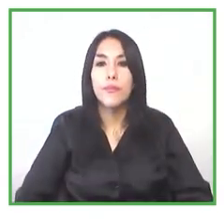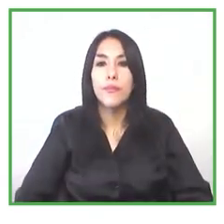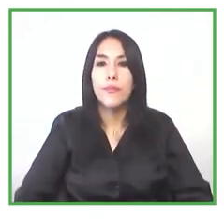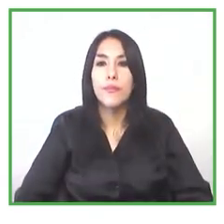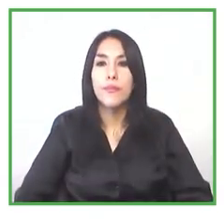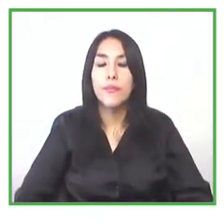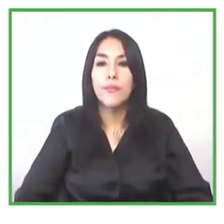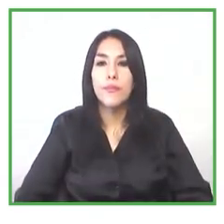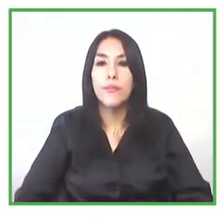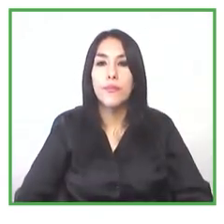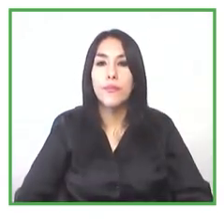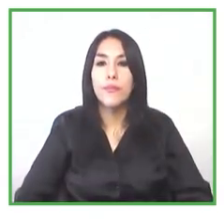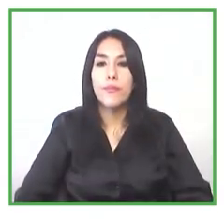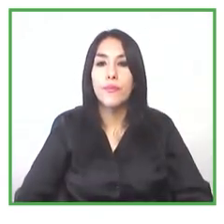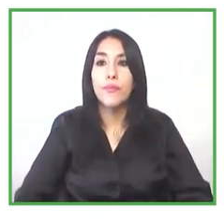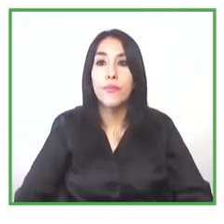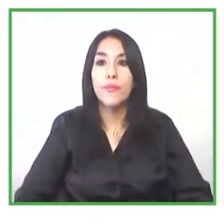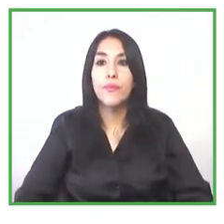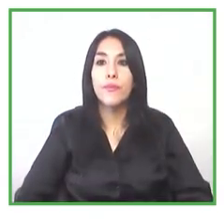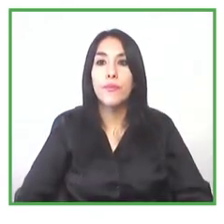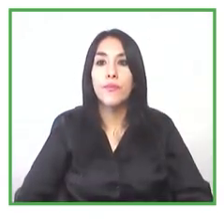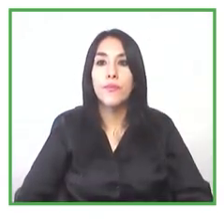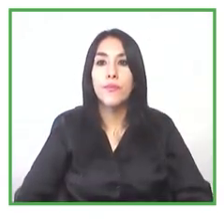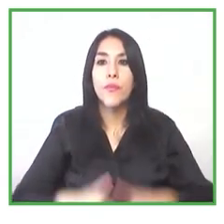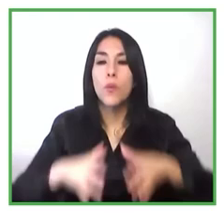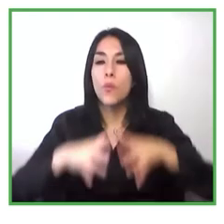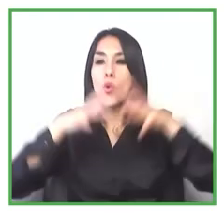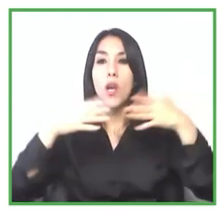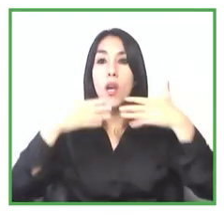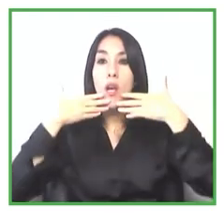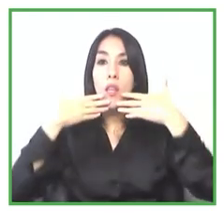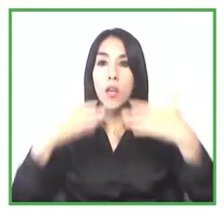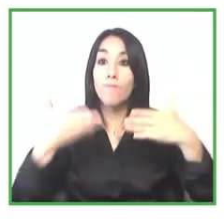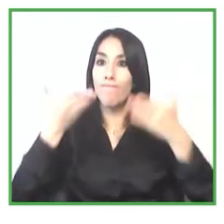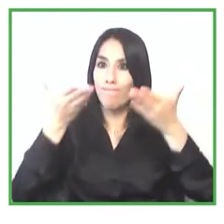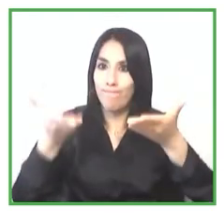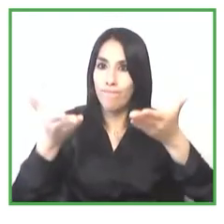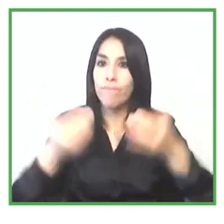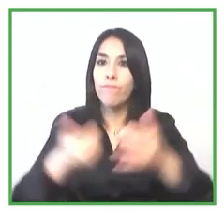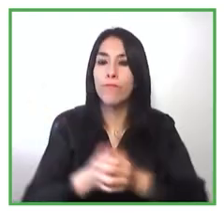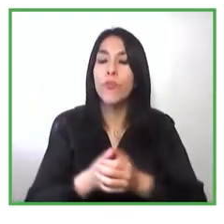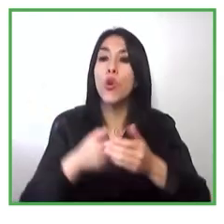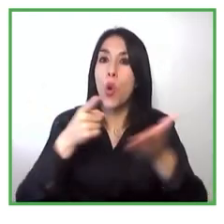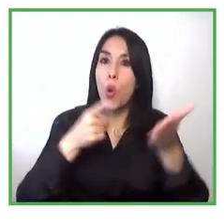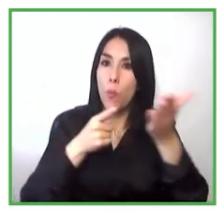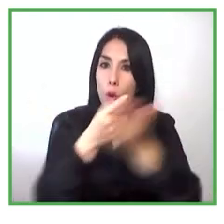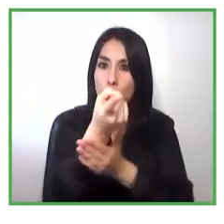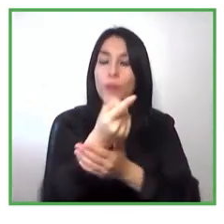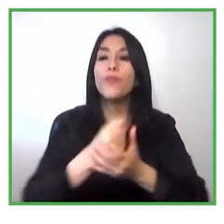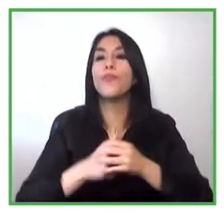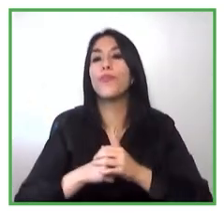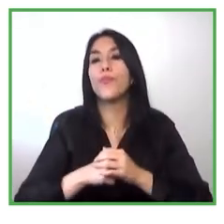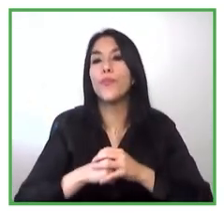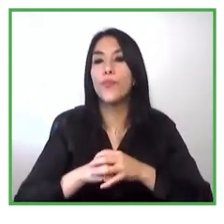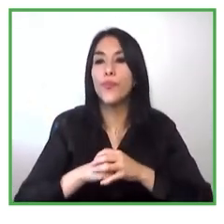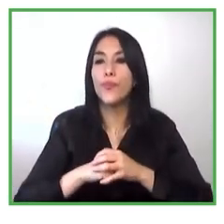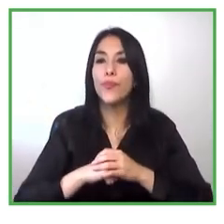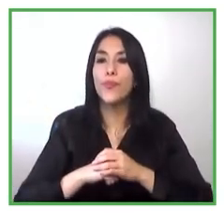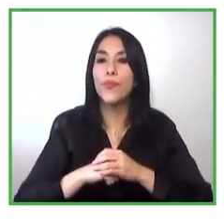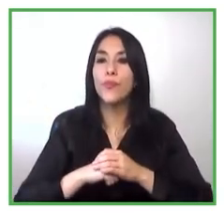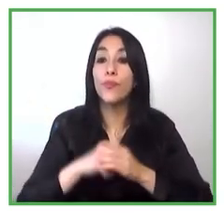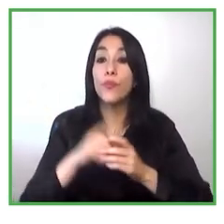gracias por esta oportunidad oportunidad las personas con discapacidad se